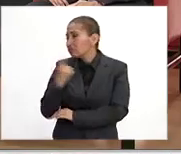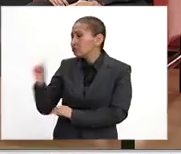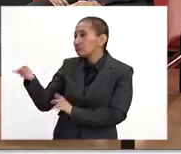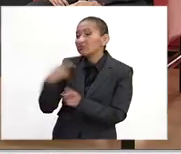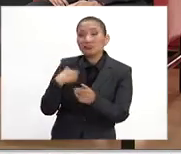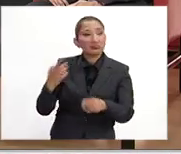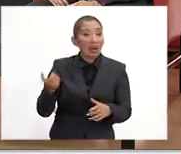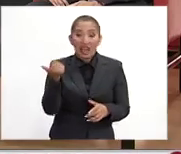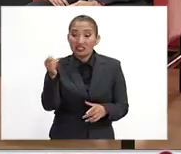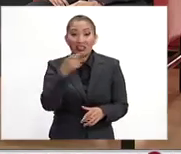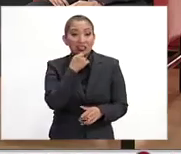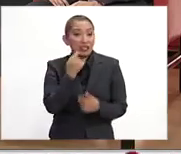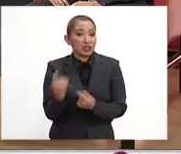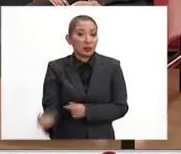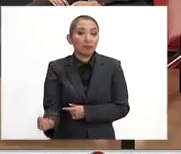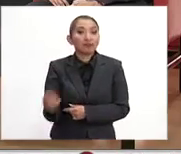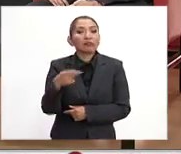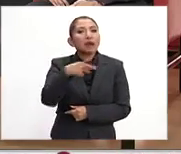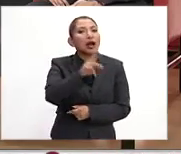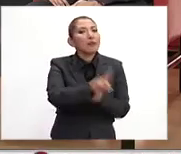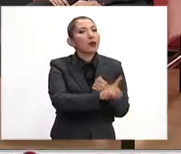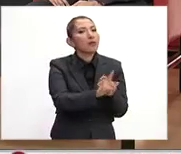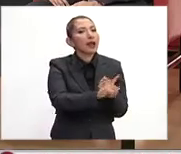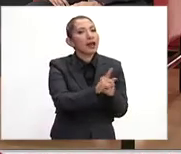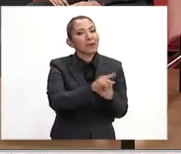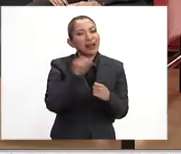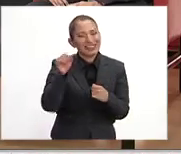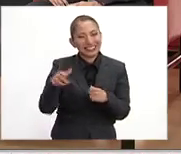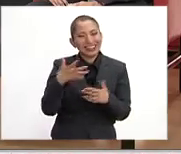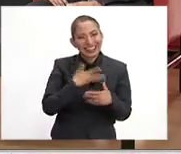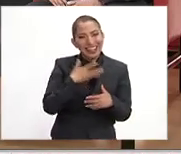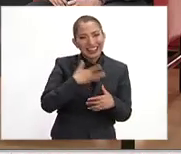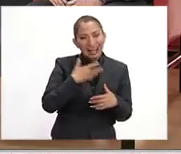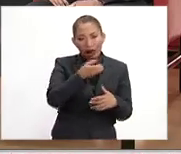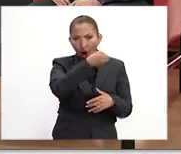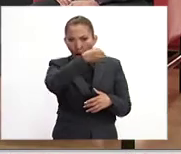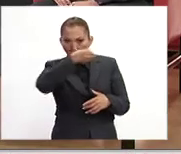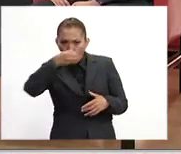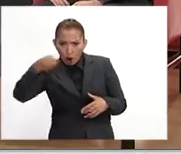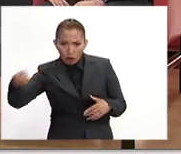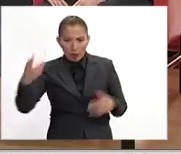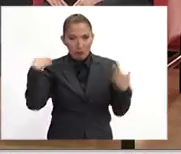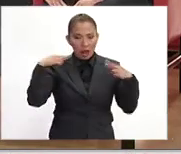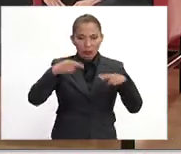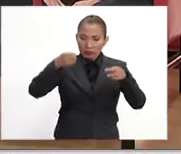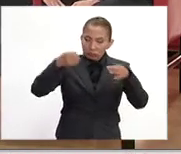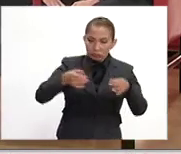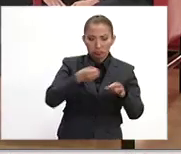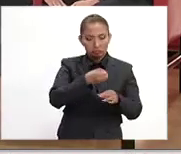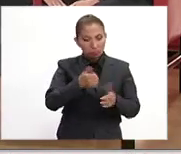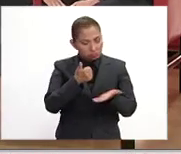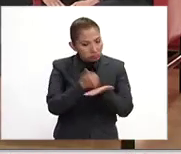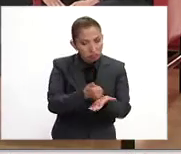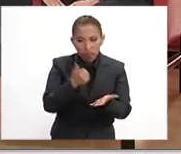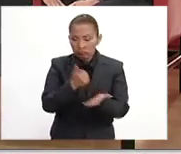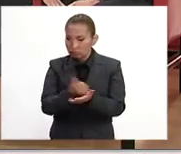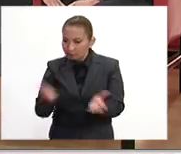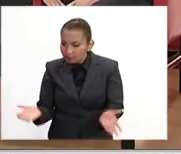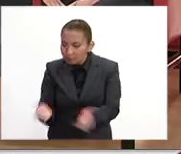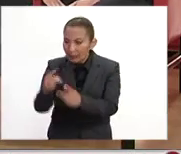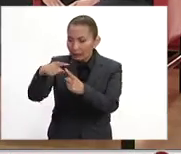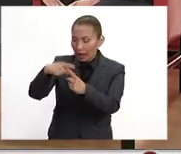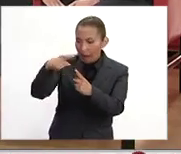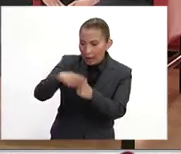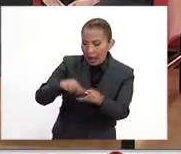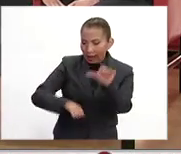qué? Porque la inquietud es esa. Pero el problema está en que a pesar de tener estructura, a pesar de que esté cerca del niño, de que inclusive las